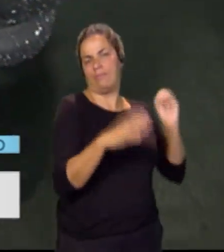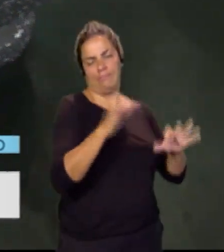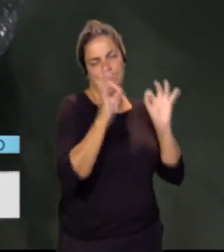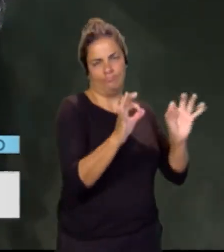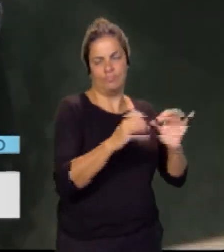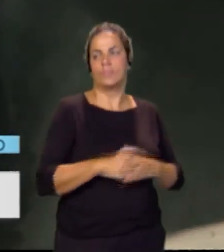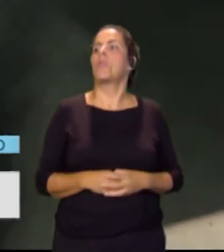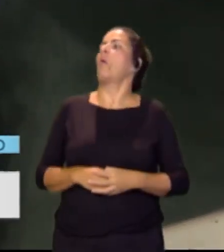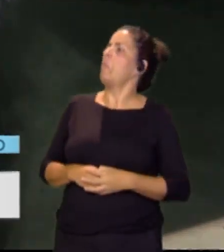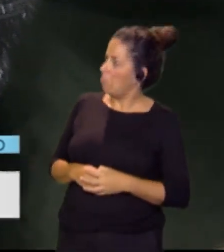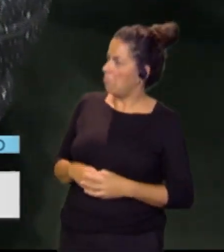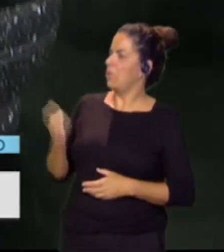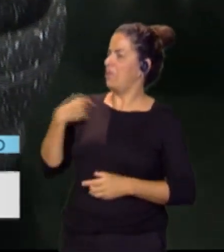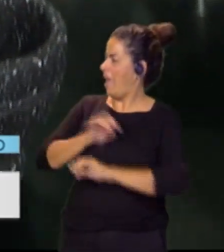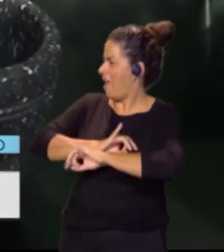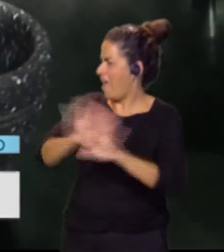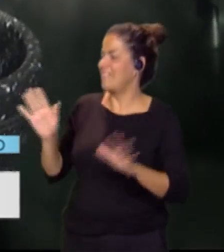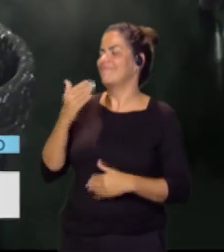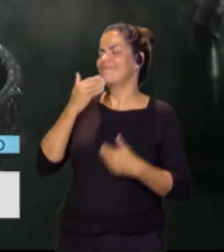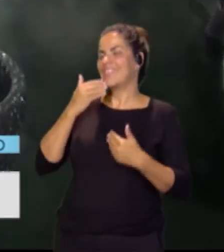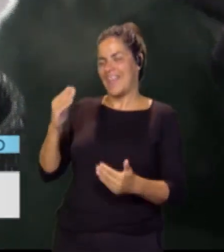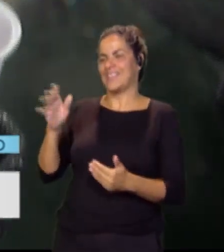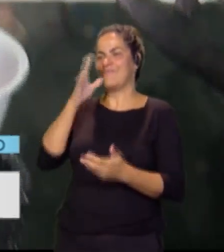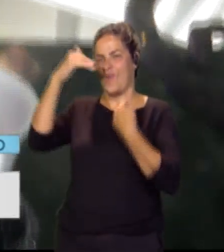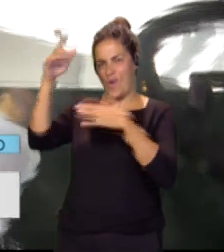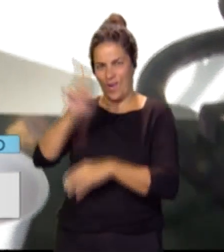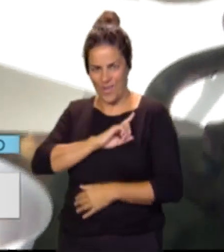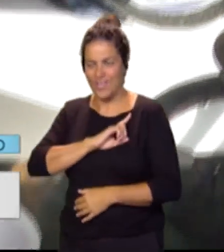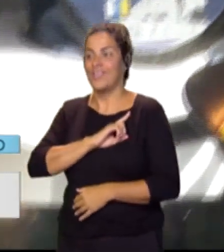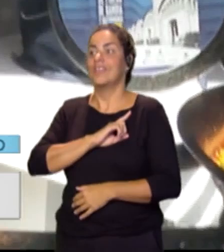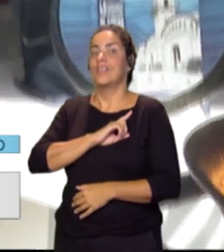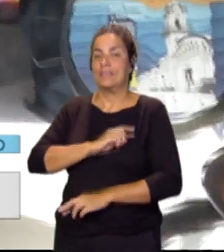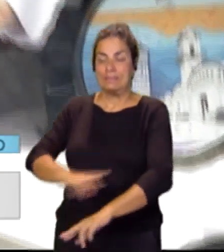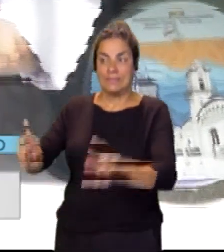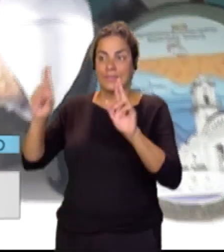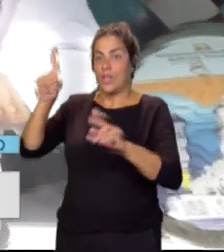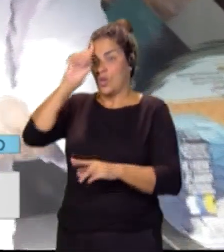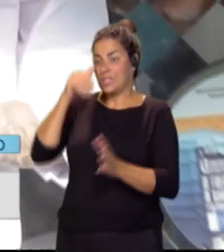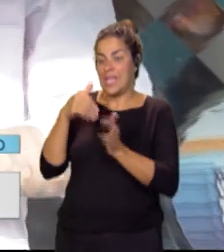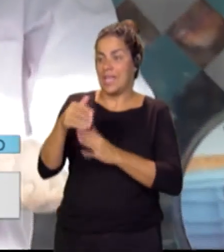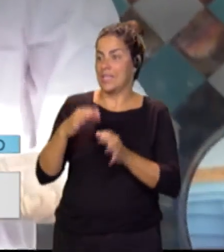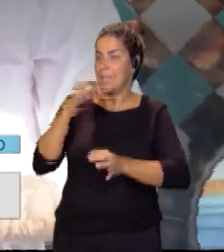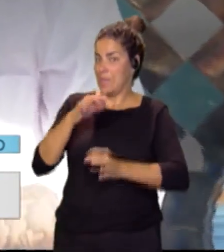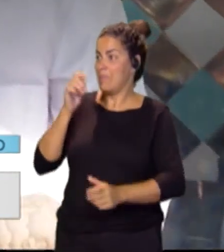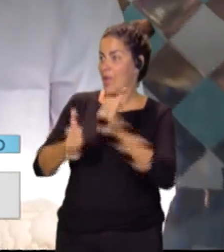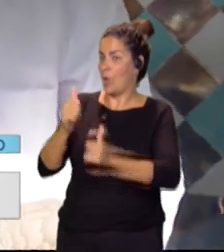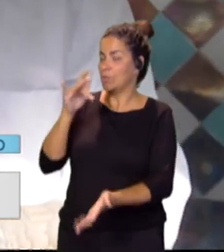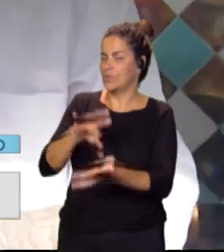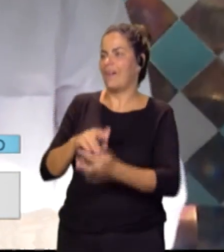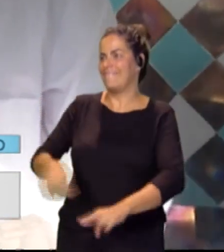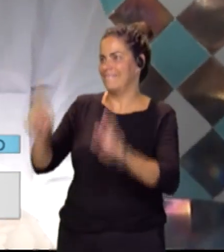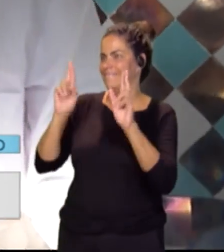Bueno, pues ya me queda clara la duda, muchas gracias por atendernos, esperemos que, no sé si el próximo mes de septiembre, que es este concurso, pues que gane